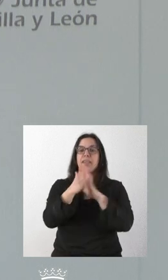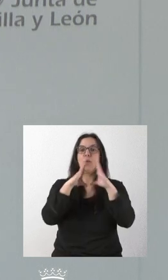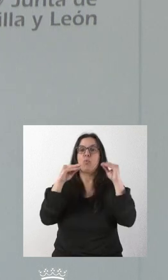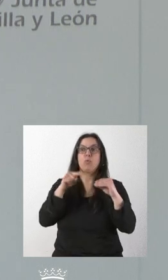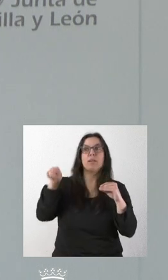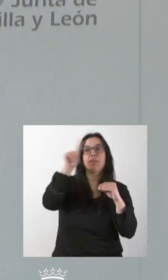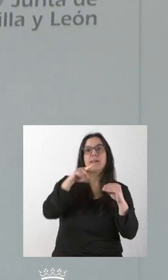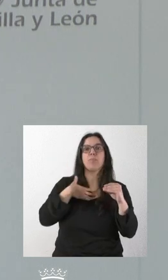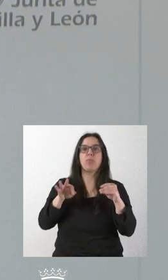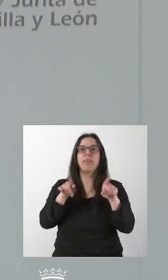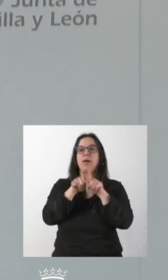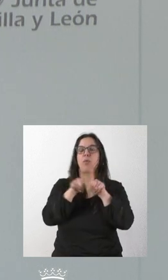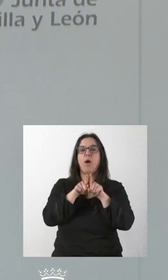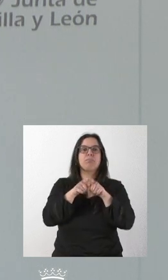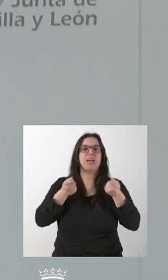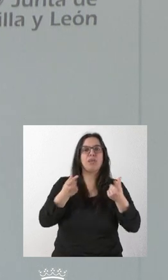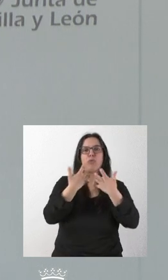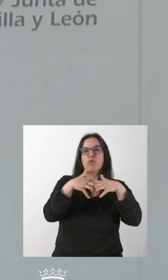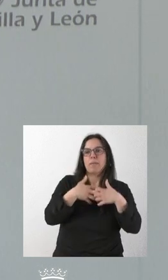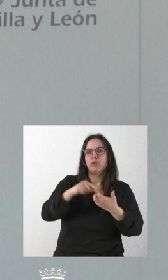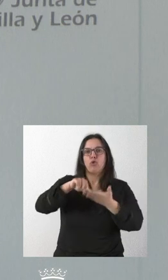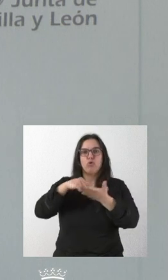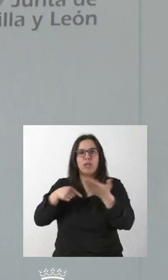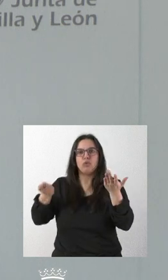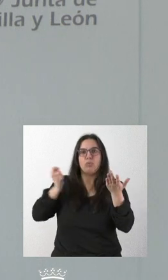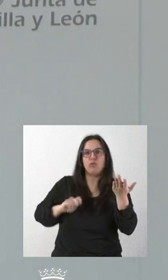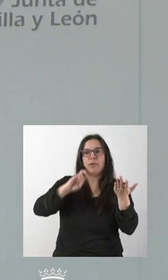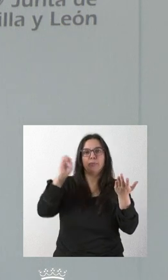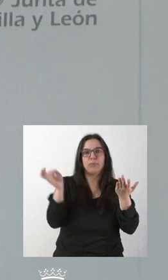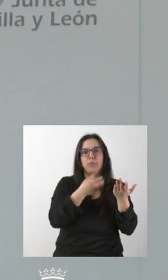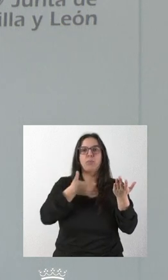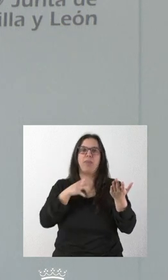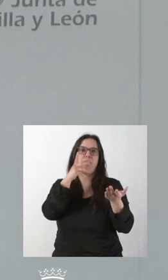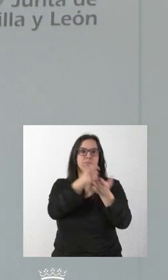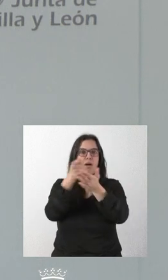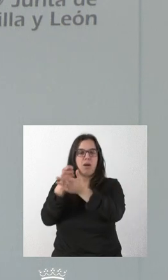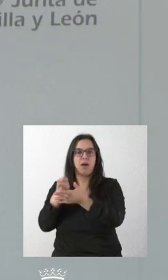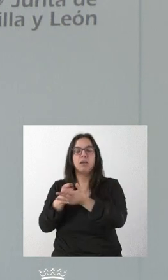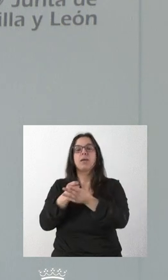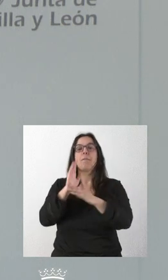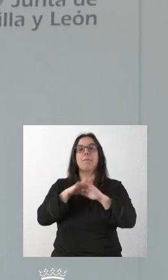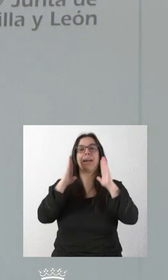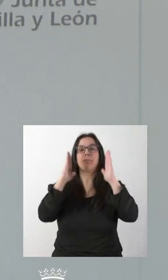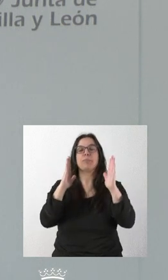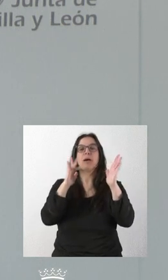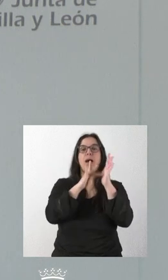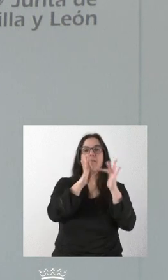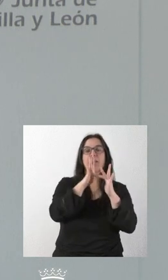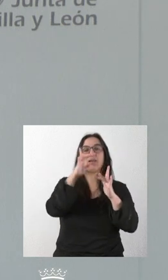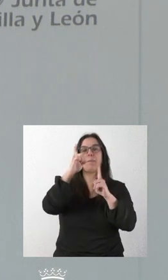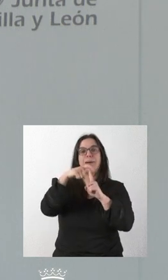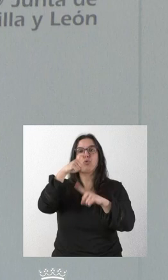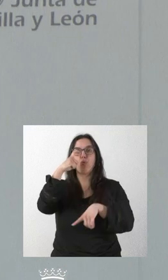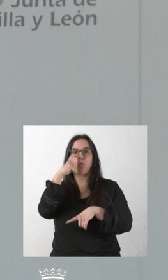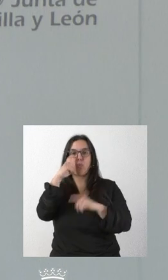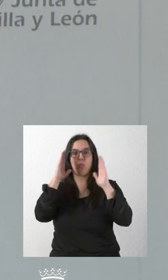hagan frente a los gastos de funcionamiento y de personal durante el segundo trimestre del año, por tanto, los meses de abril, mayo y junio de este ejercicio. A lo largo